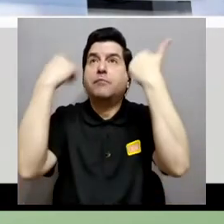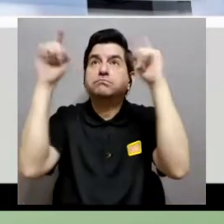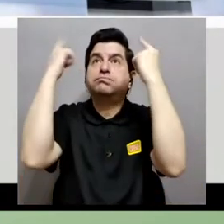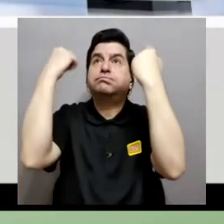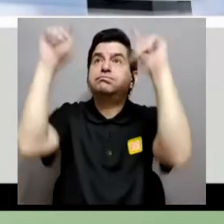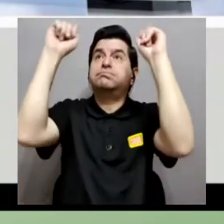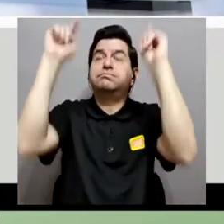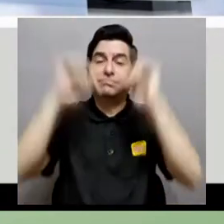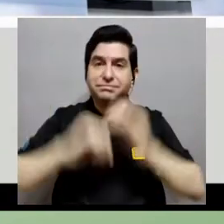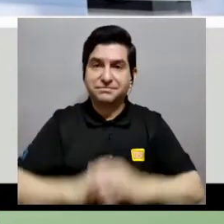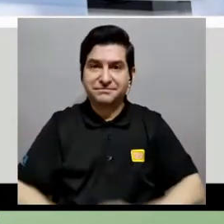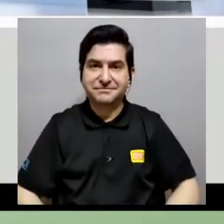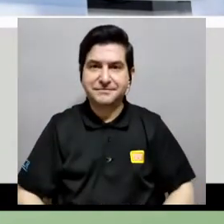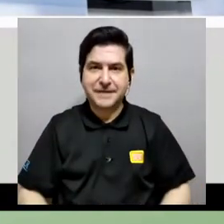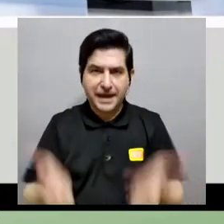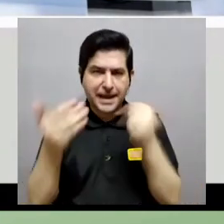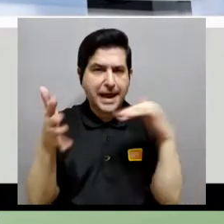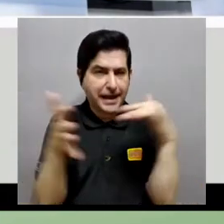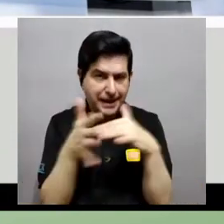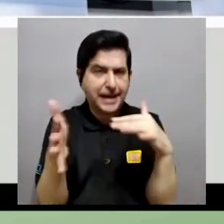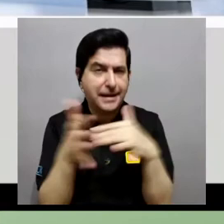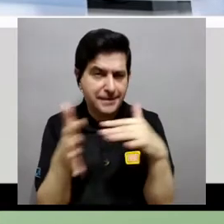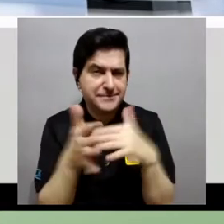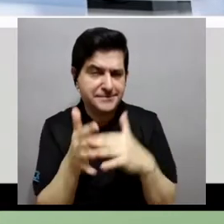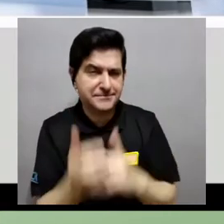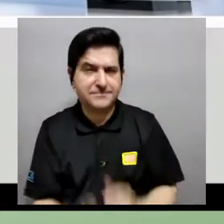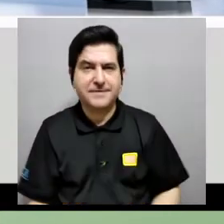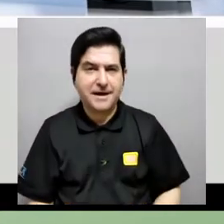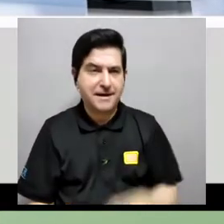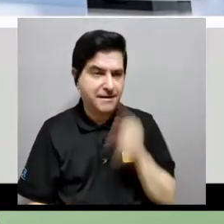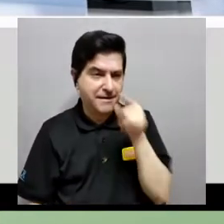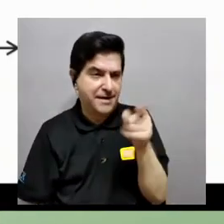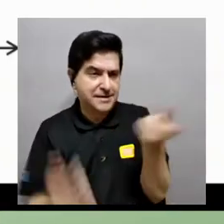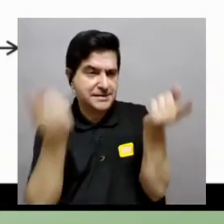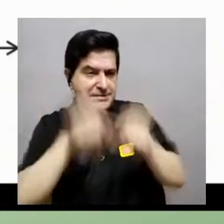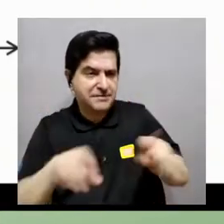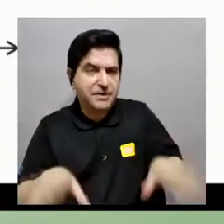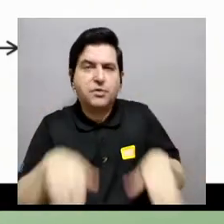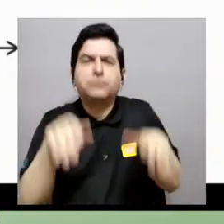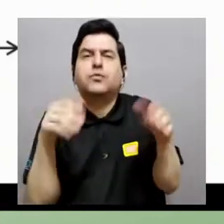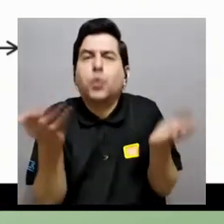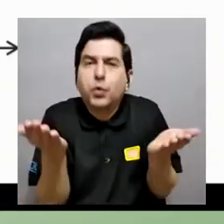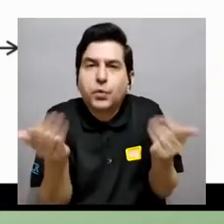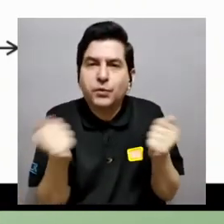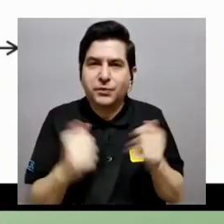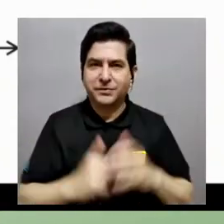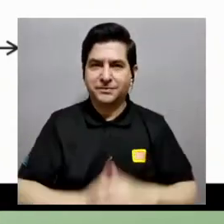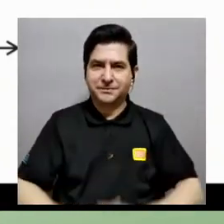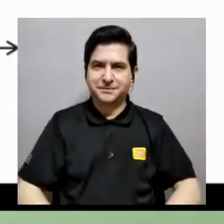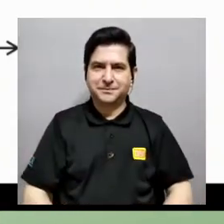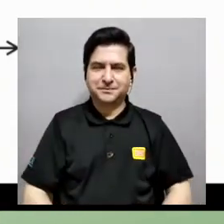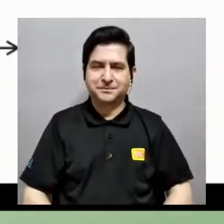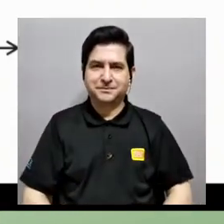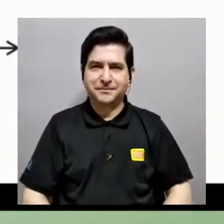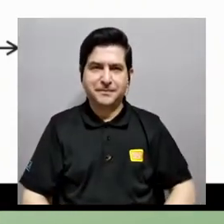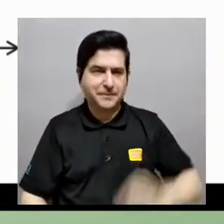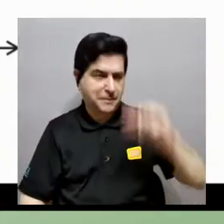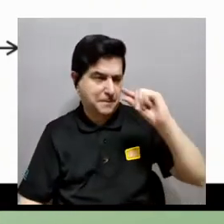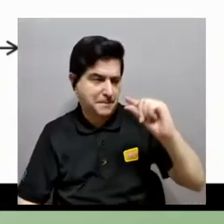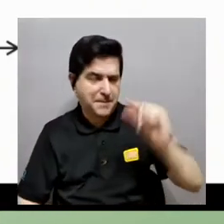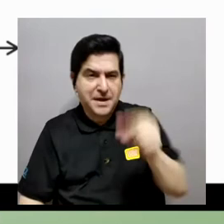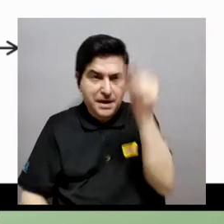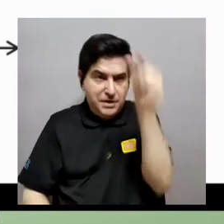eficiente. Y por eso queremos estudiar cómo es que este fenómeno se lleva a cabo. Entonces, estos